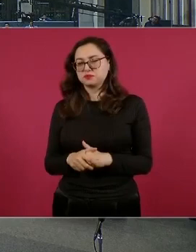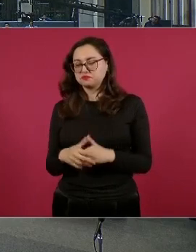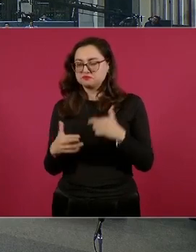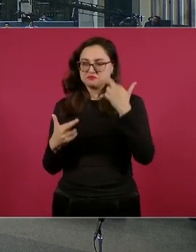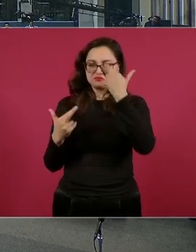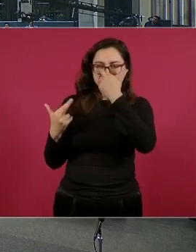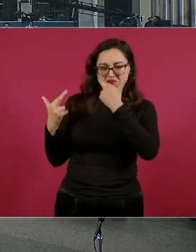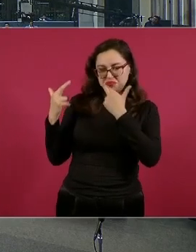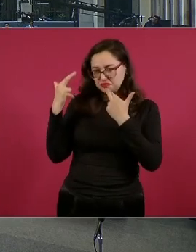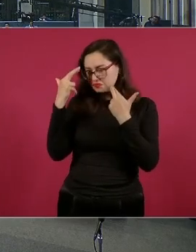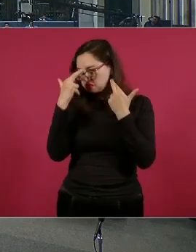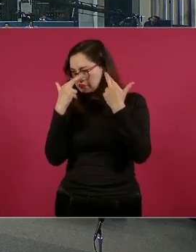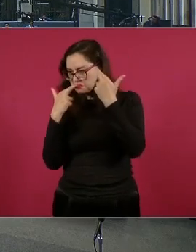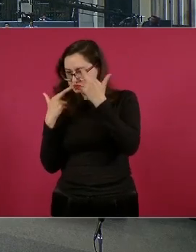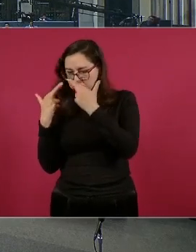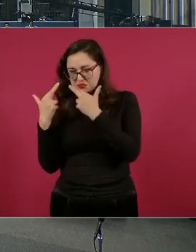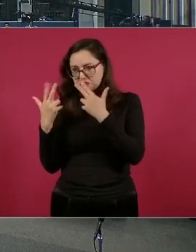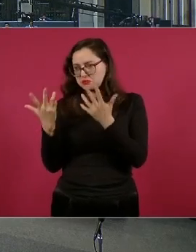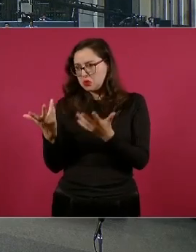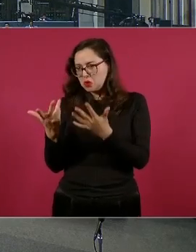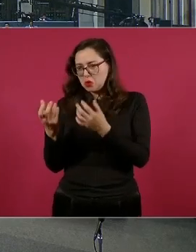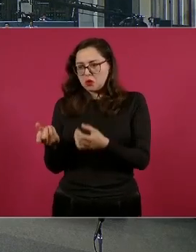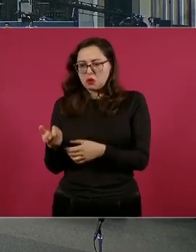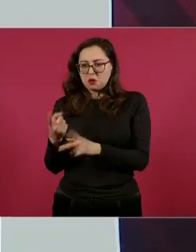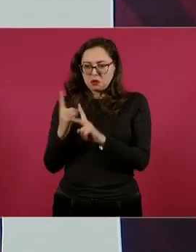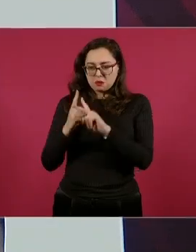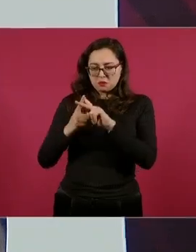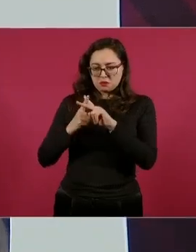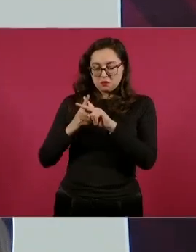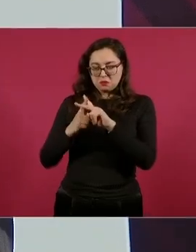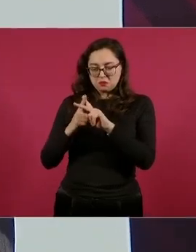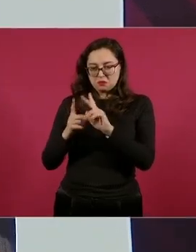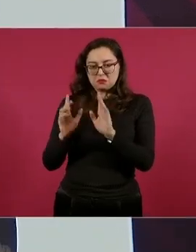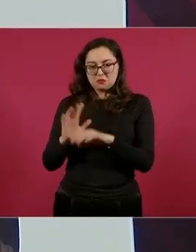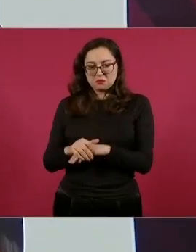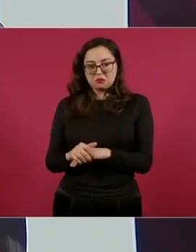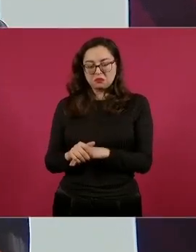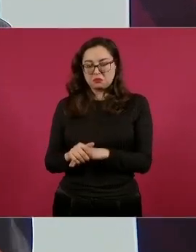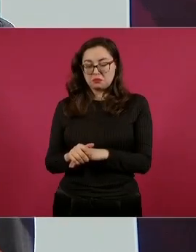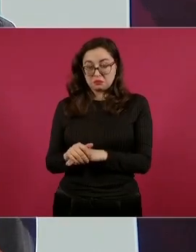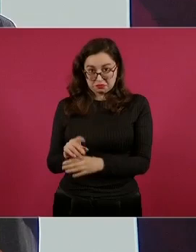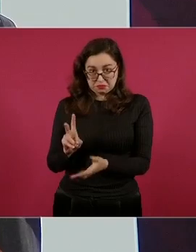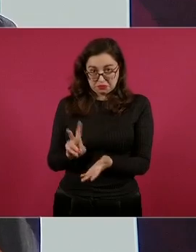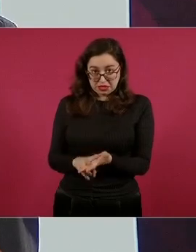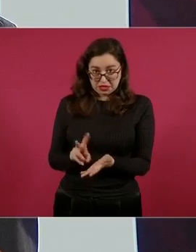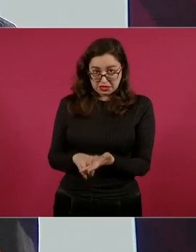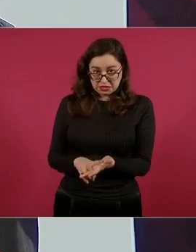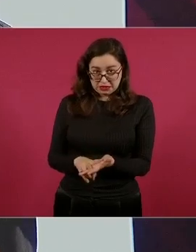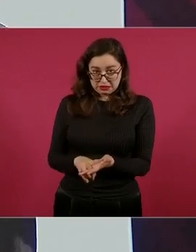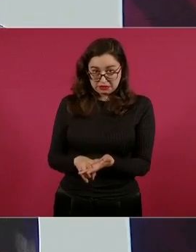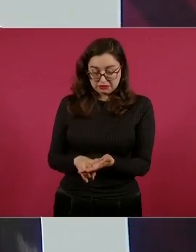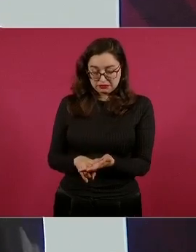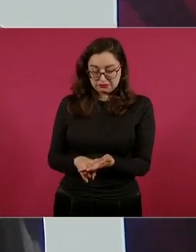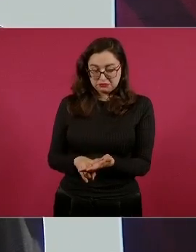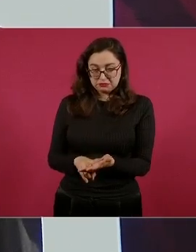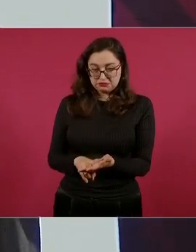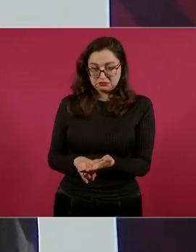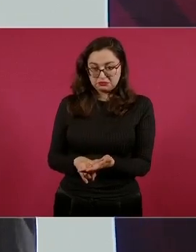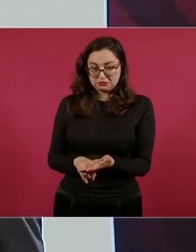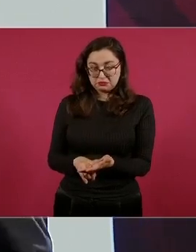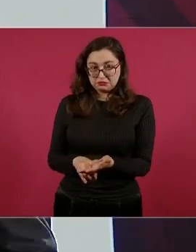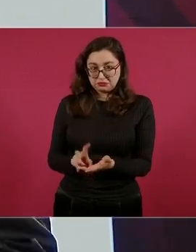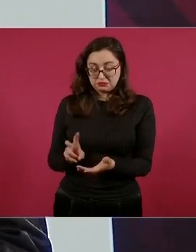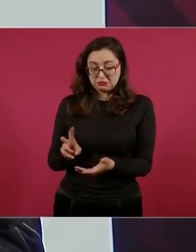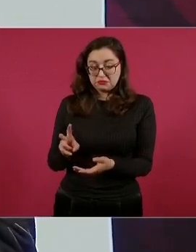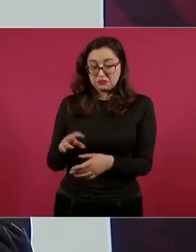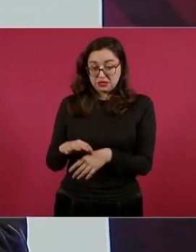avalúo calcularon que eran 300, pero en general, en términos